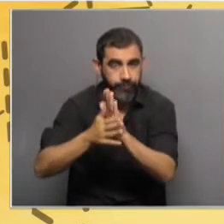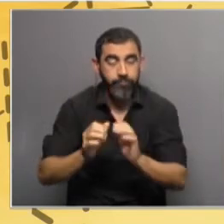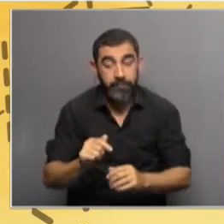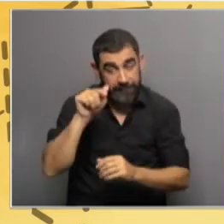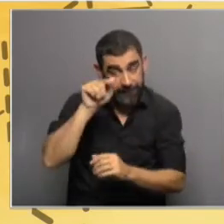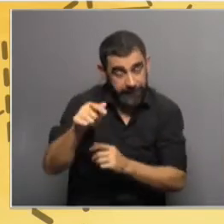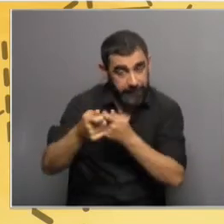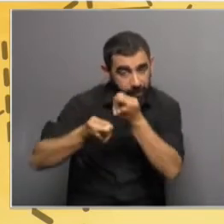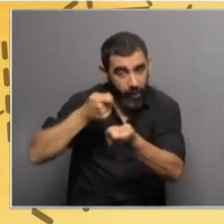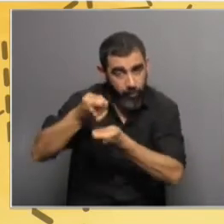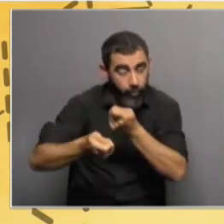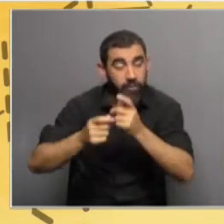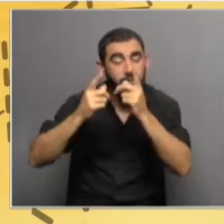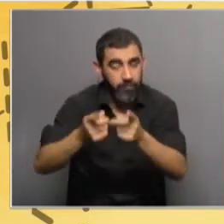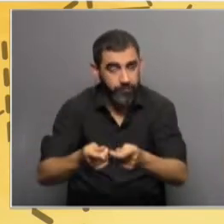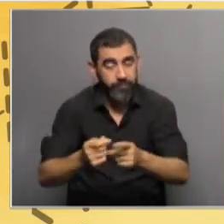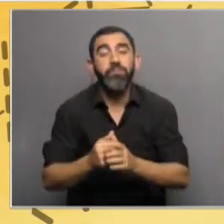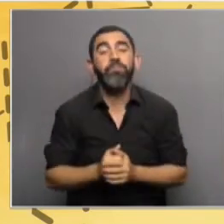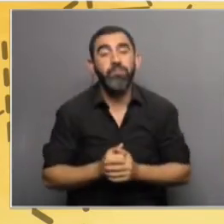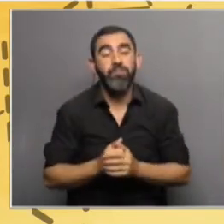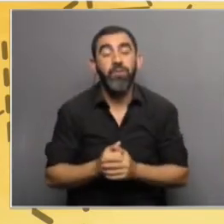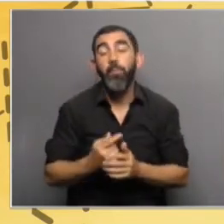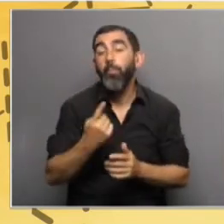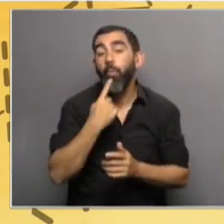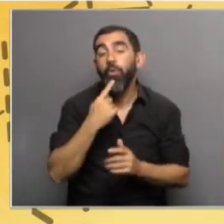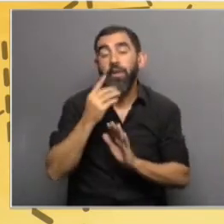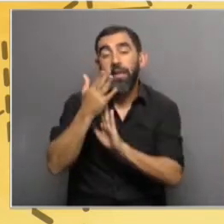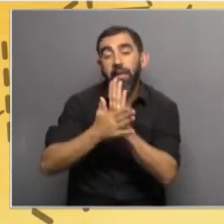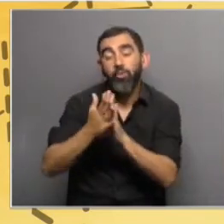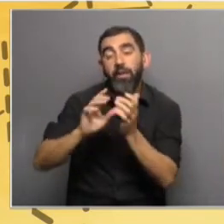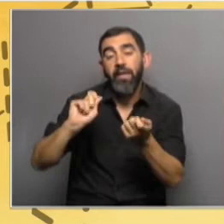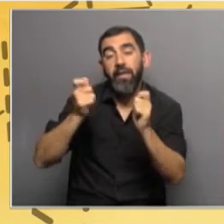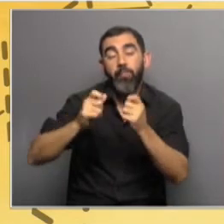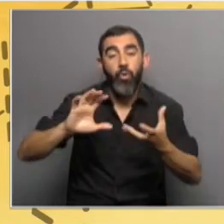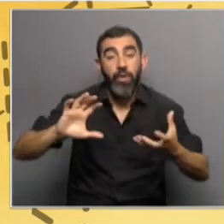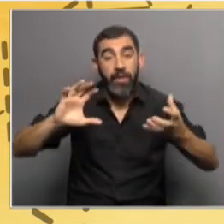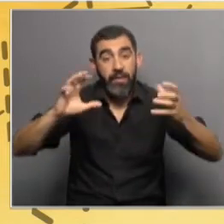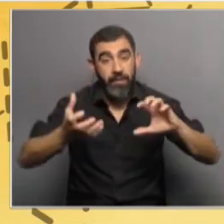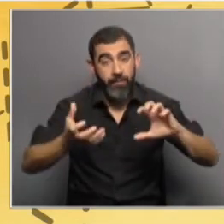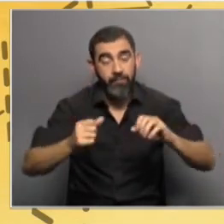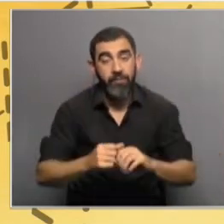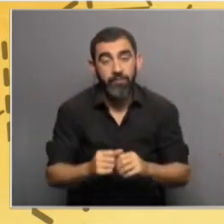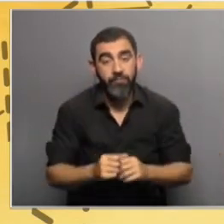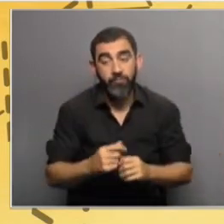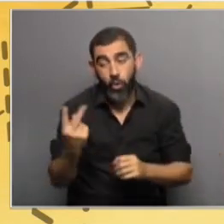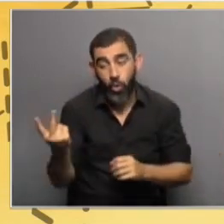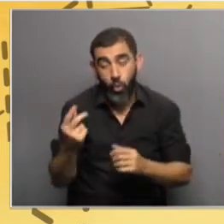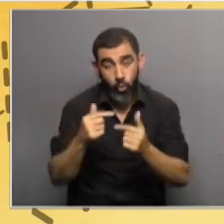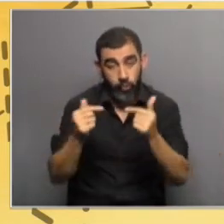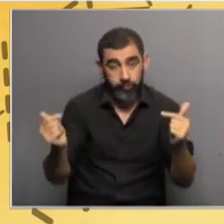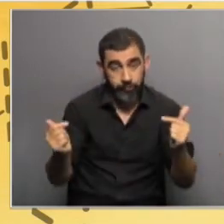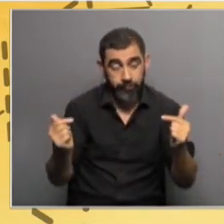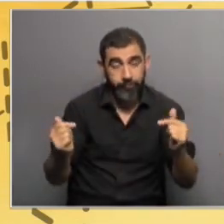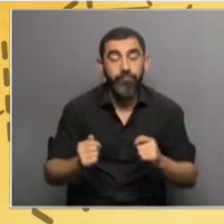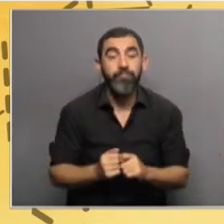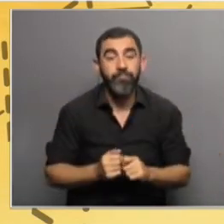esa contribución, a su vez, está enmarcada en la política nacional de cambio climático. Ambos instrumentos